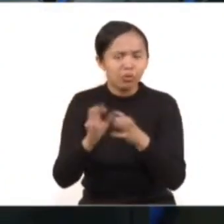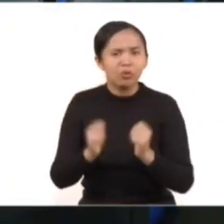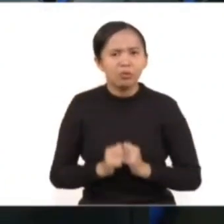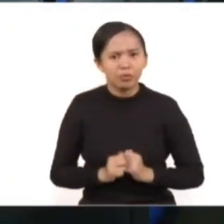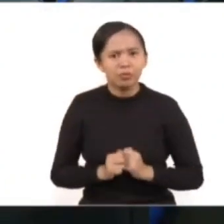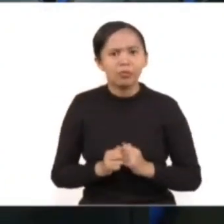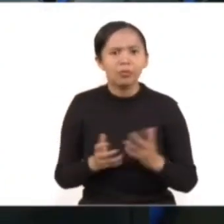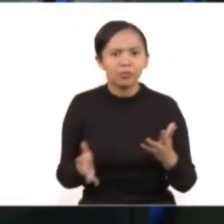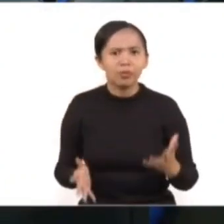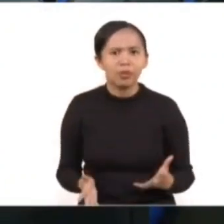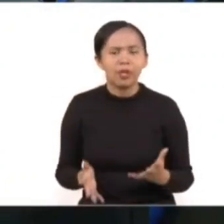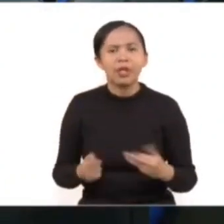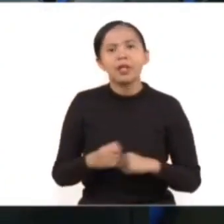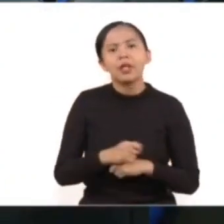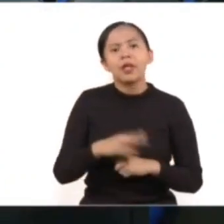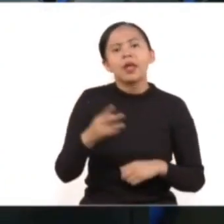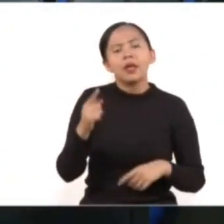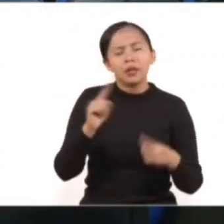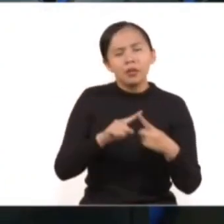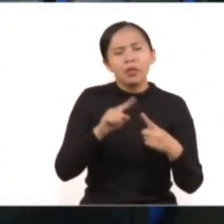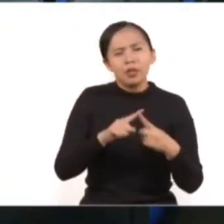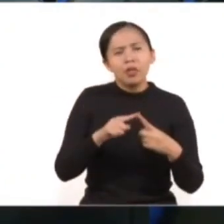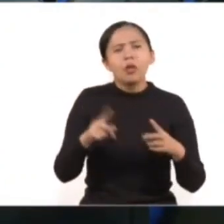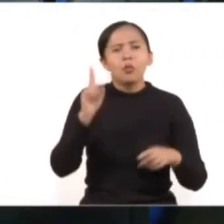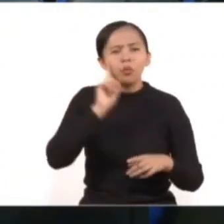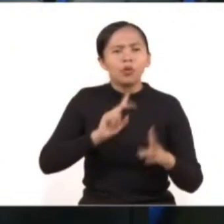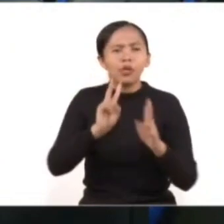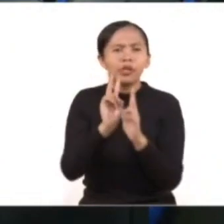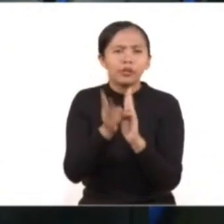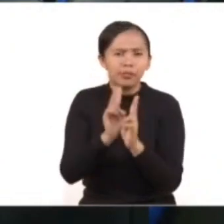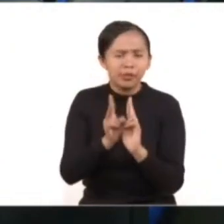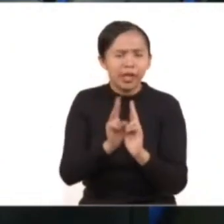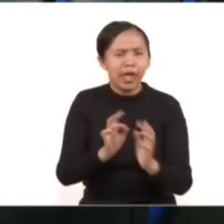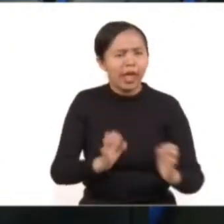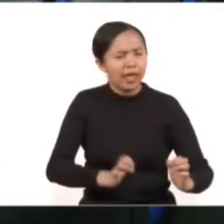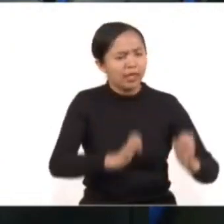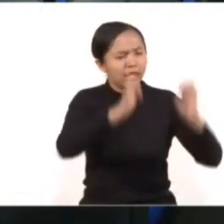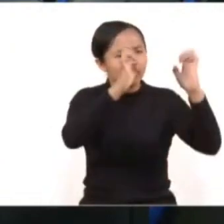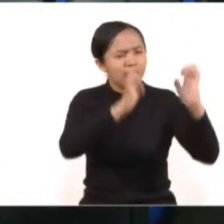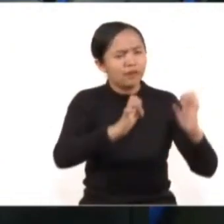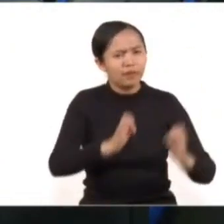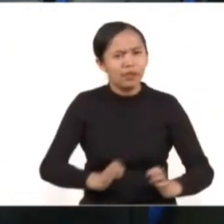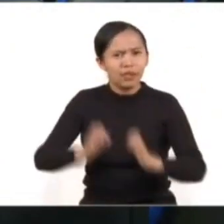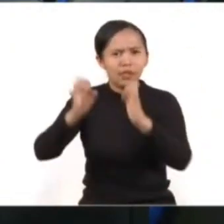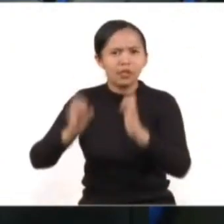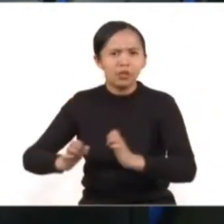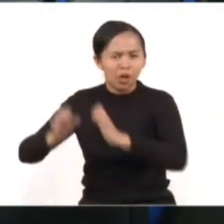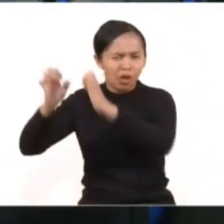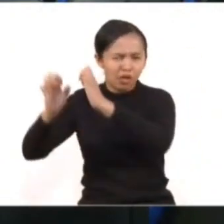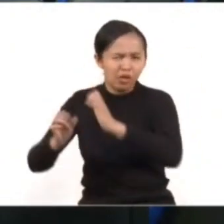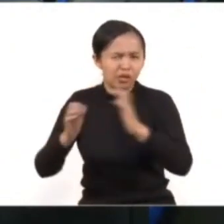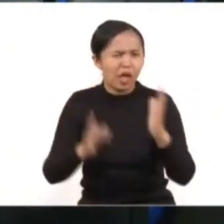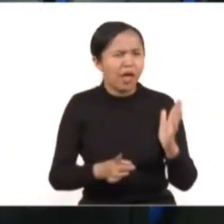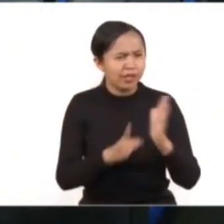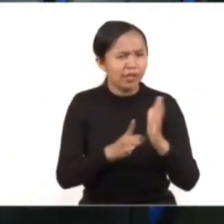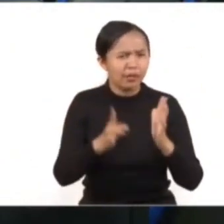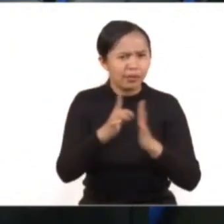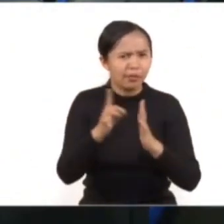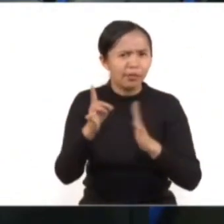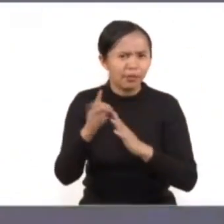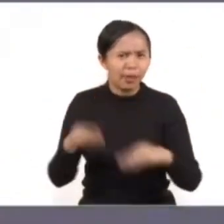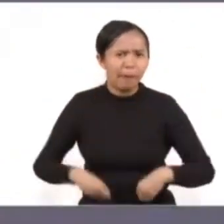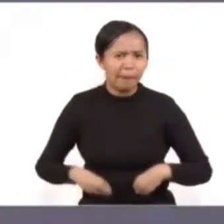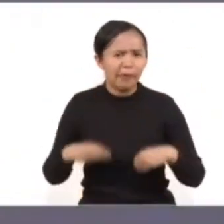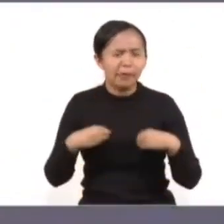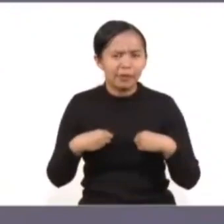que va conformando comisiones de vecinas en las unidades habitacionales de toda la ciudad para prevenir las violencias. Hay